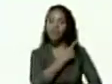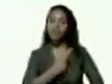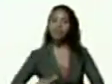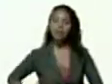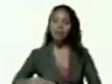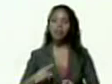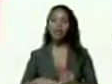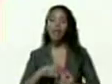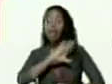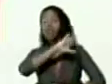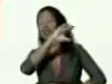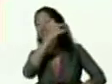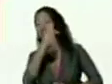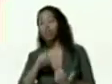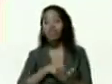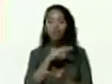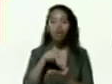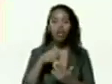yo quiero de verdad